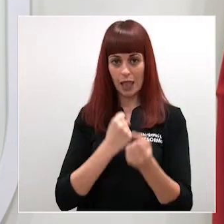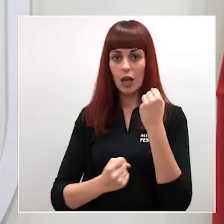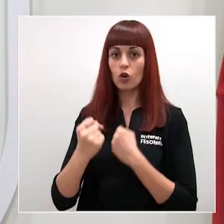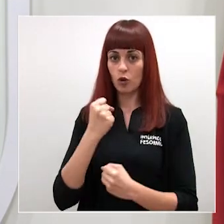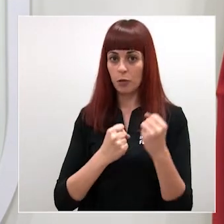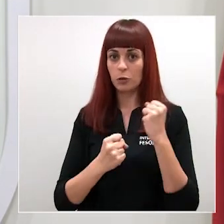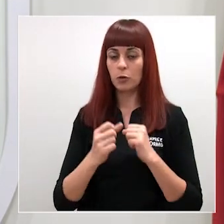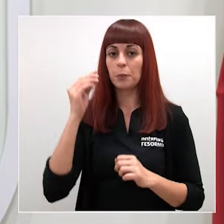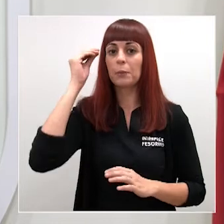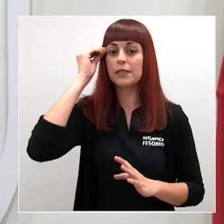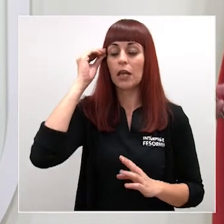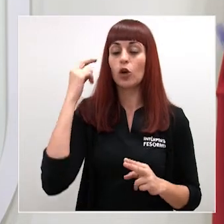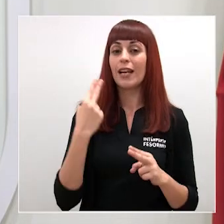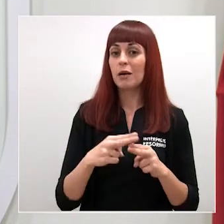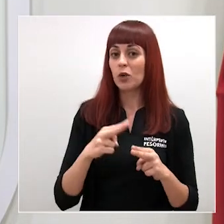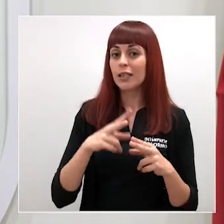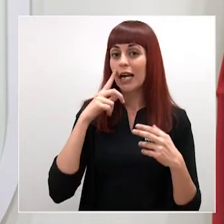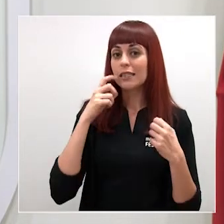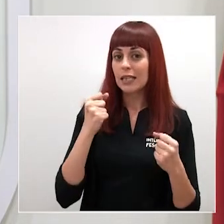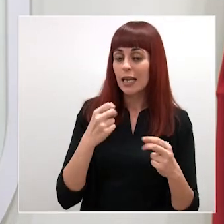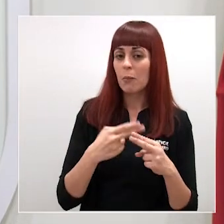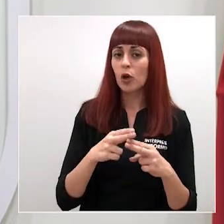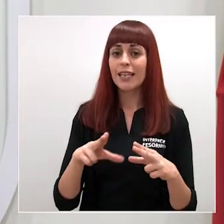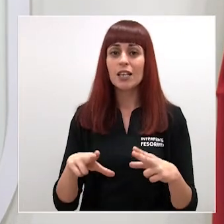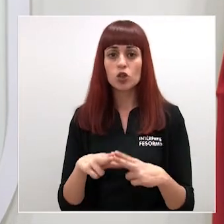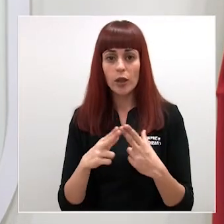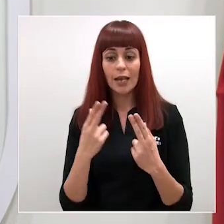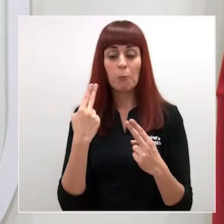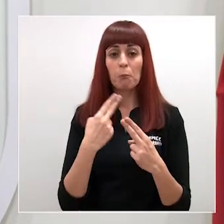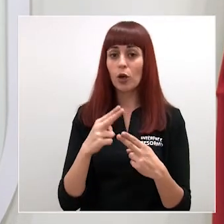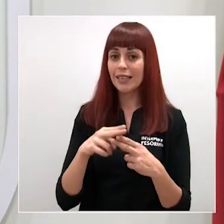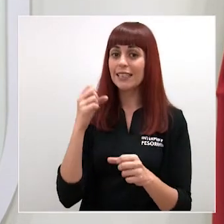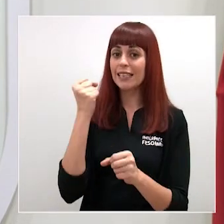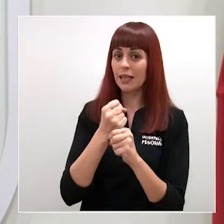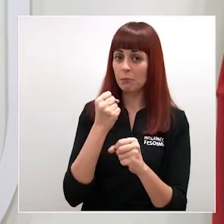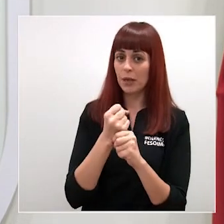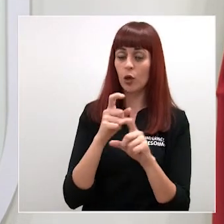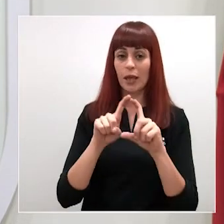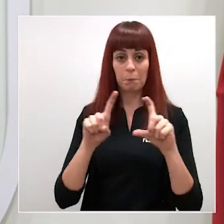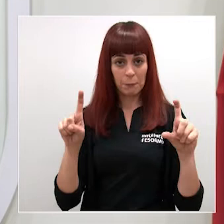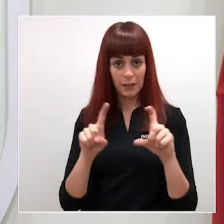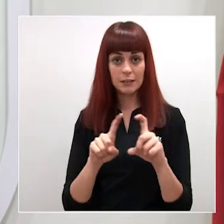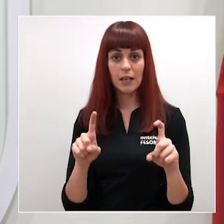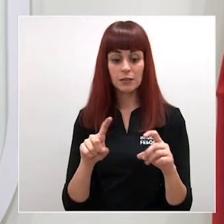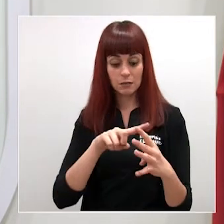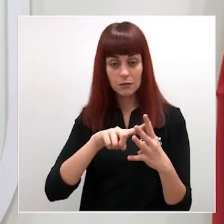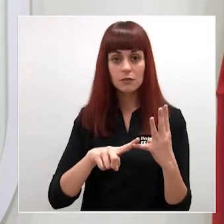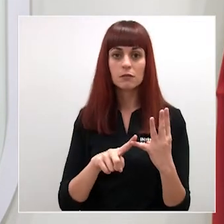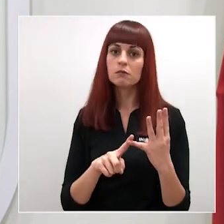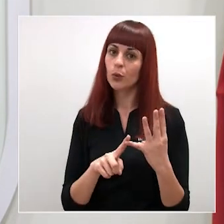que la política sanitaria la política social y las políticas de empleo y de empresa van a ser los ejes en